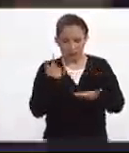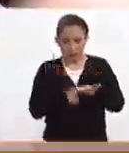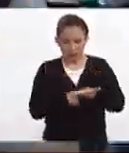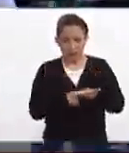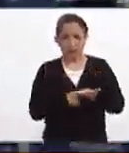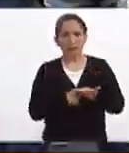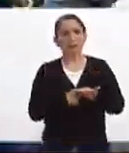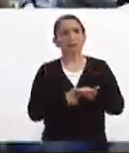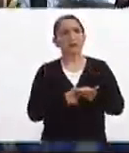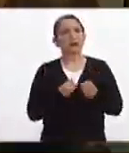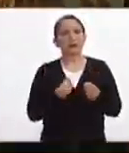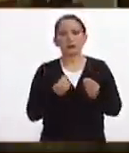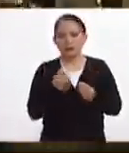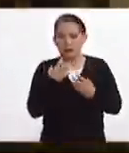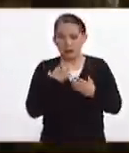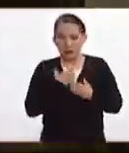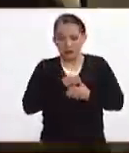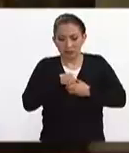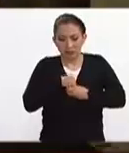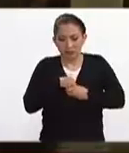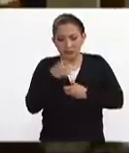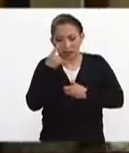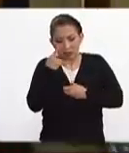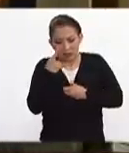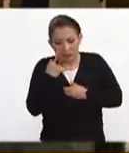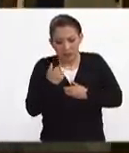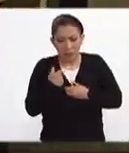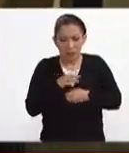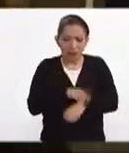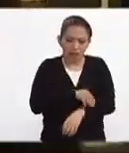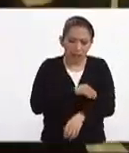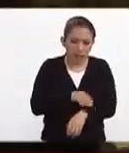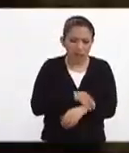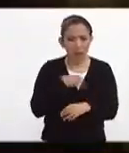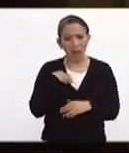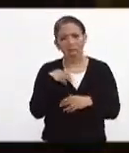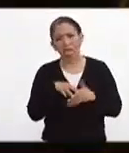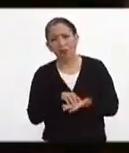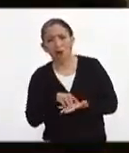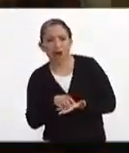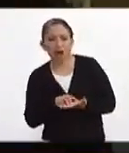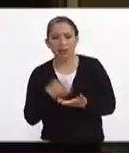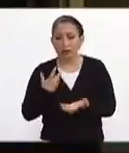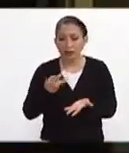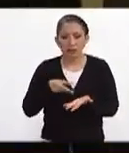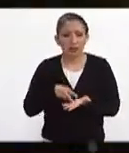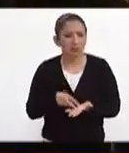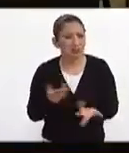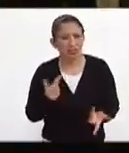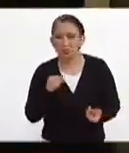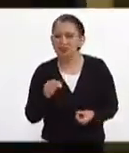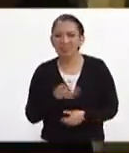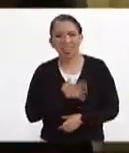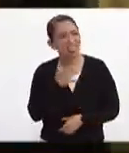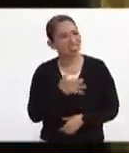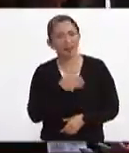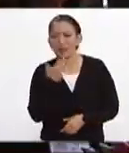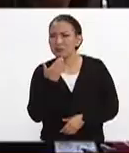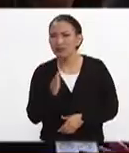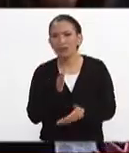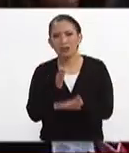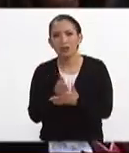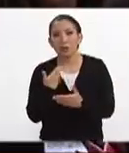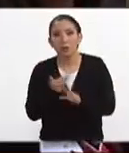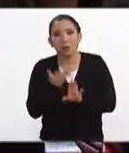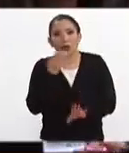dentro con muchas ganas de llorar todo el tiempo como con poca energía para levantarnos y seguir adelante si nos sentimos muy